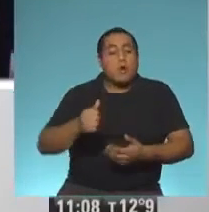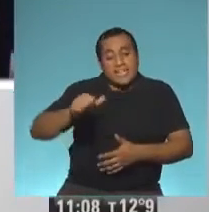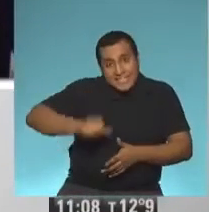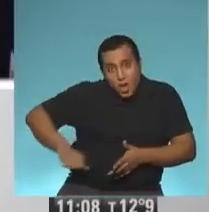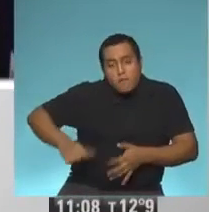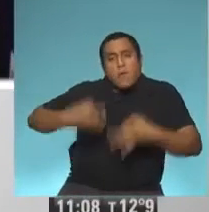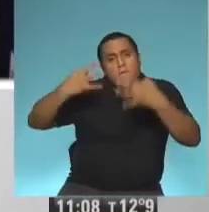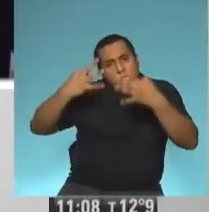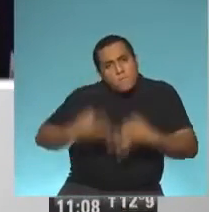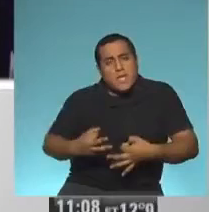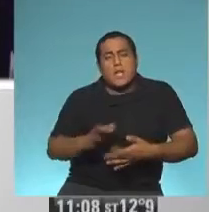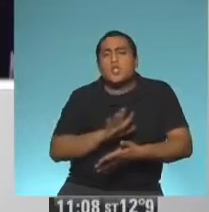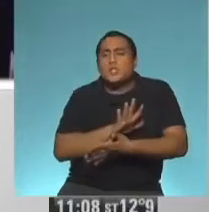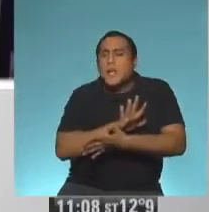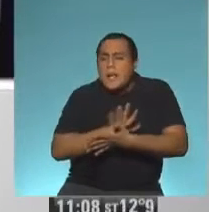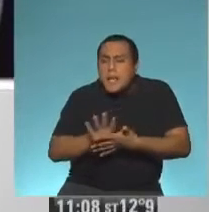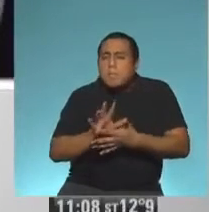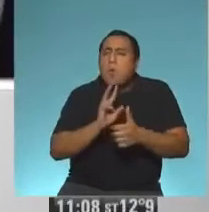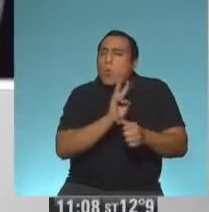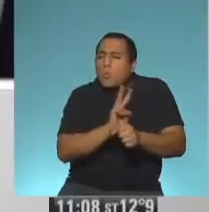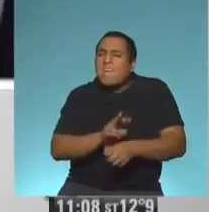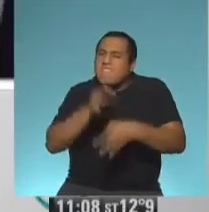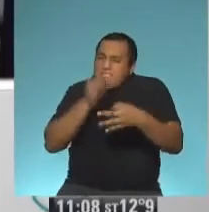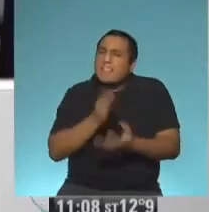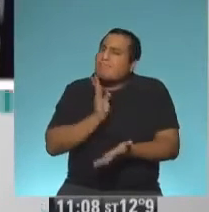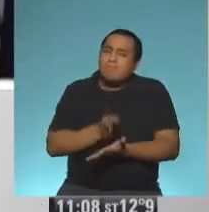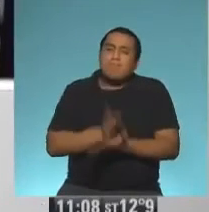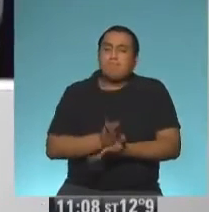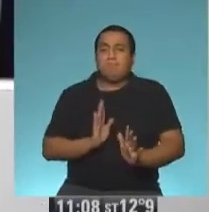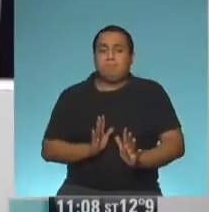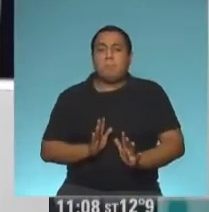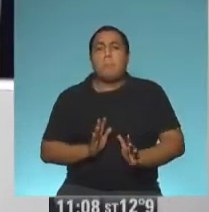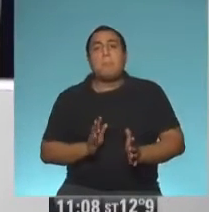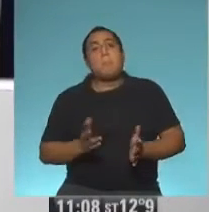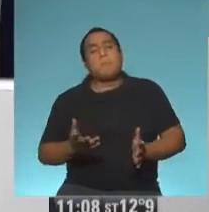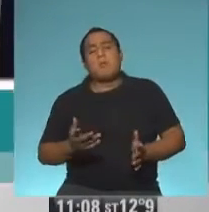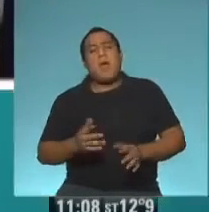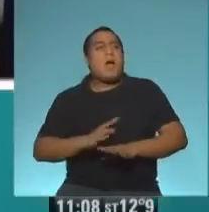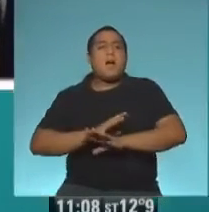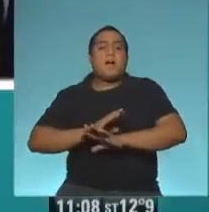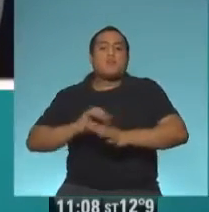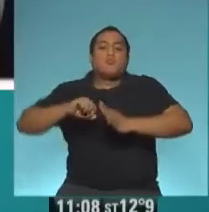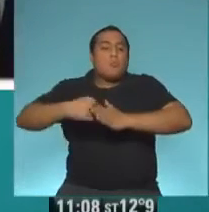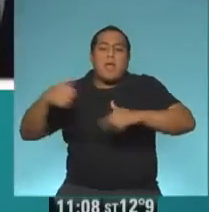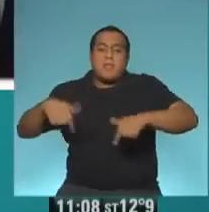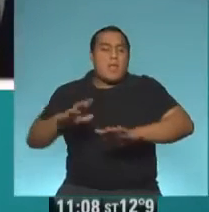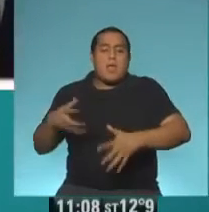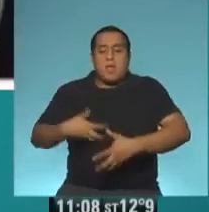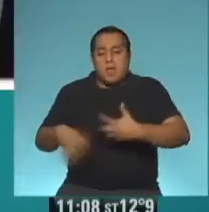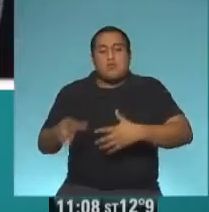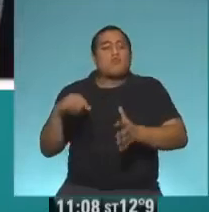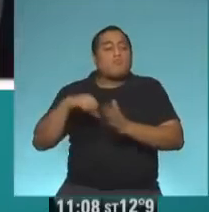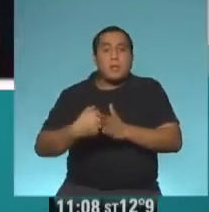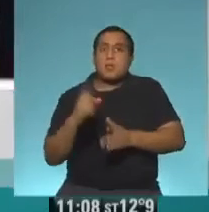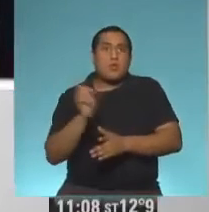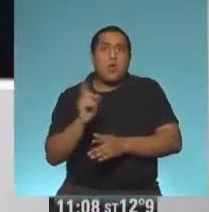con extrema rigurosidad, pero es algo que no hemos abandonado y no queremos abandonar. No queremos